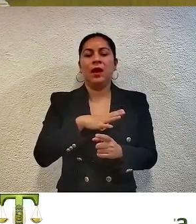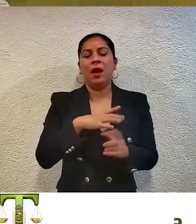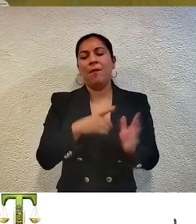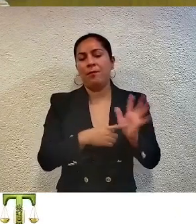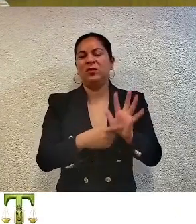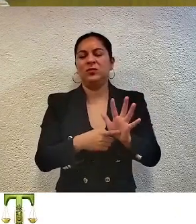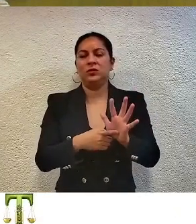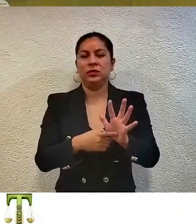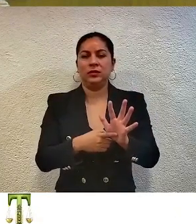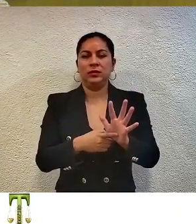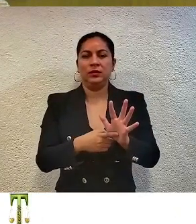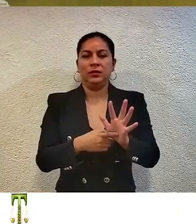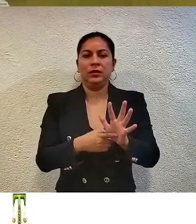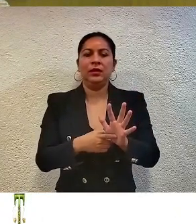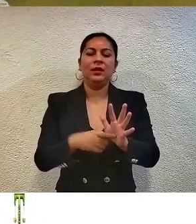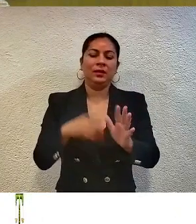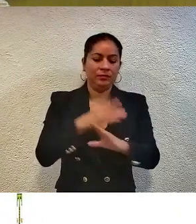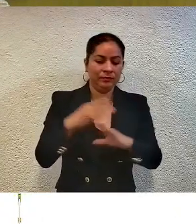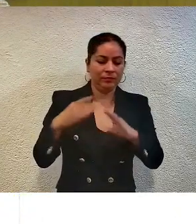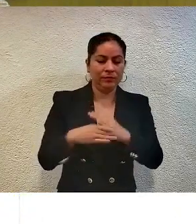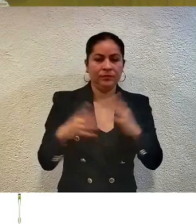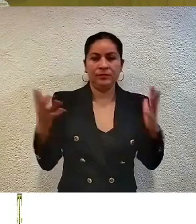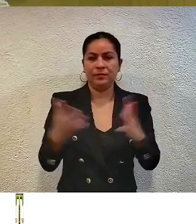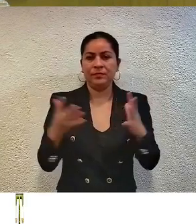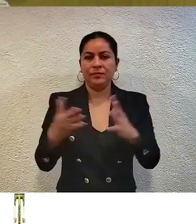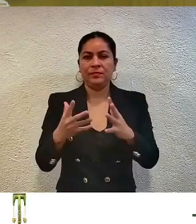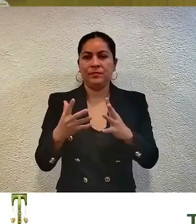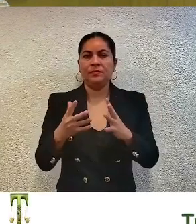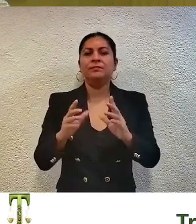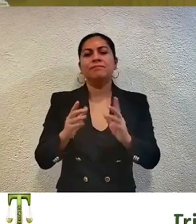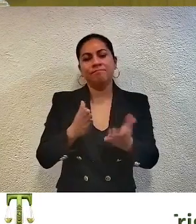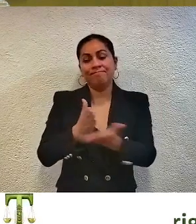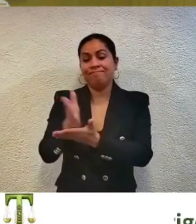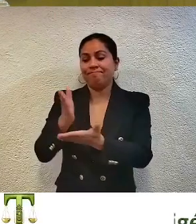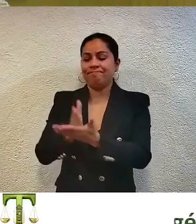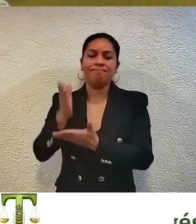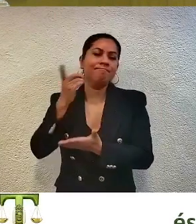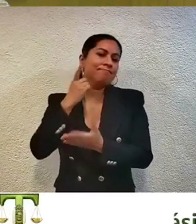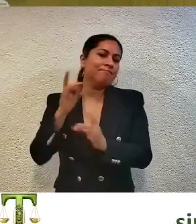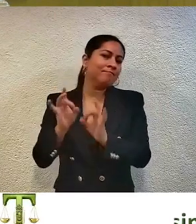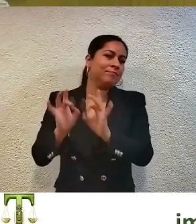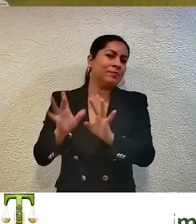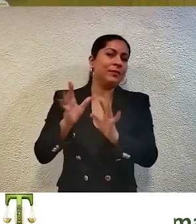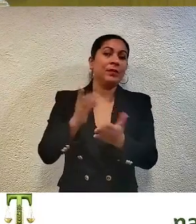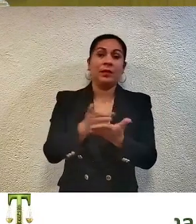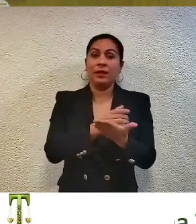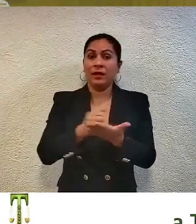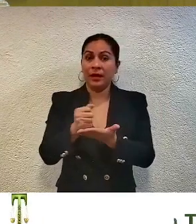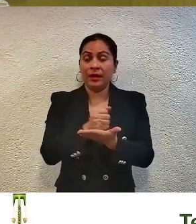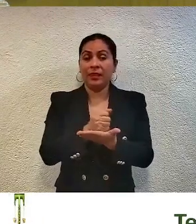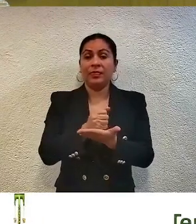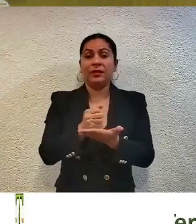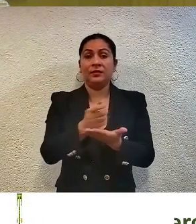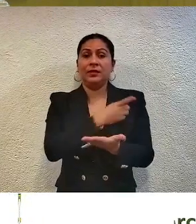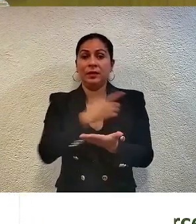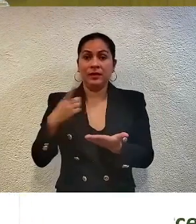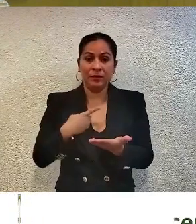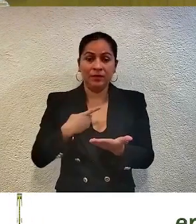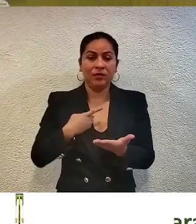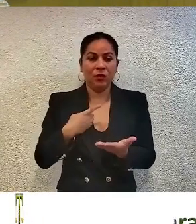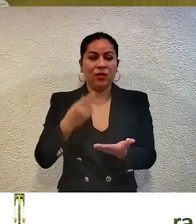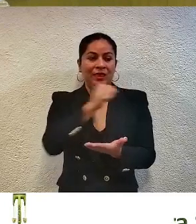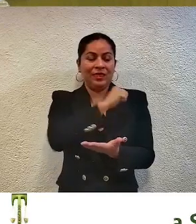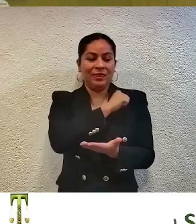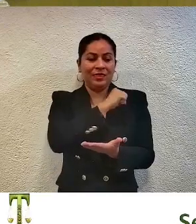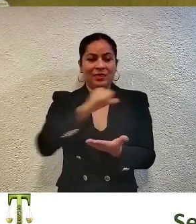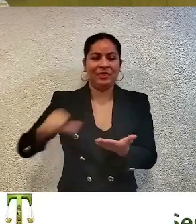que, en la acción afirmativa consignan acceder a alguna diputación, al menos debió garantizarse que las postulaciones fueran en distritos